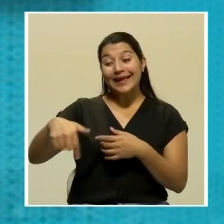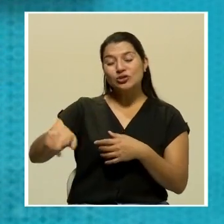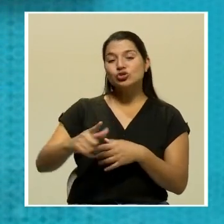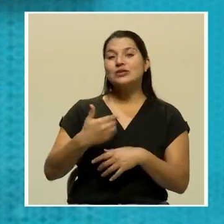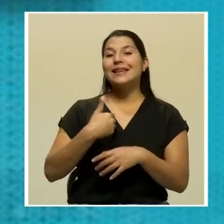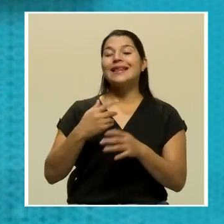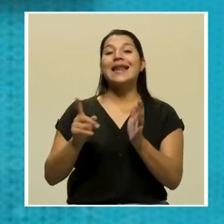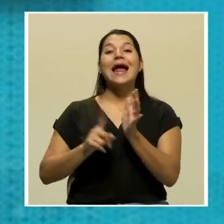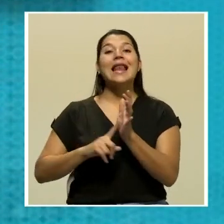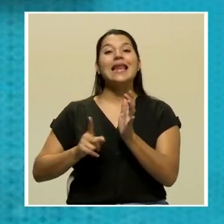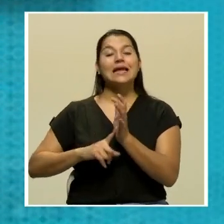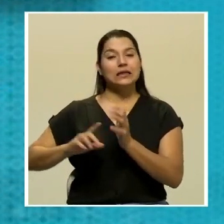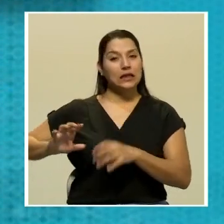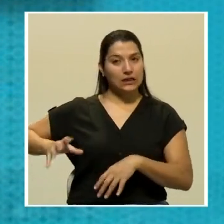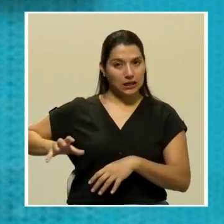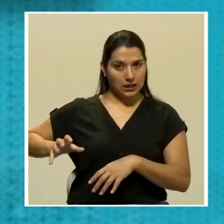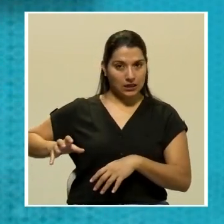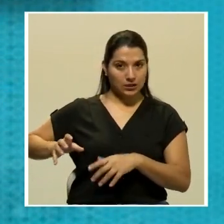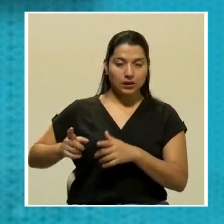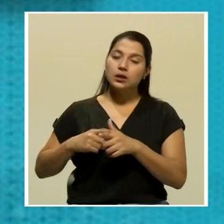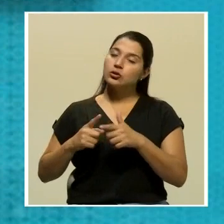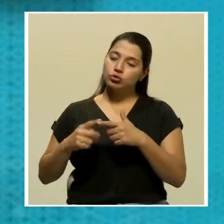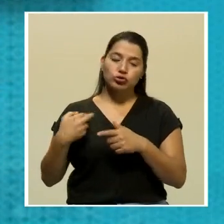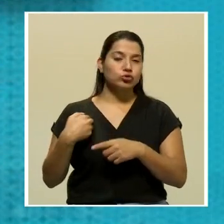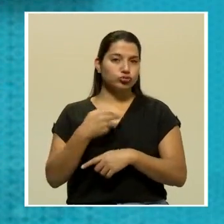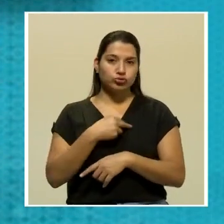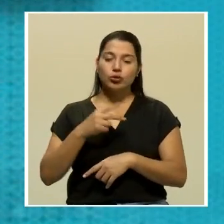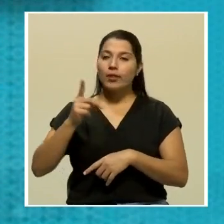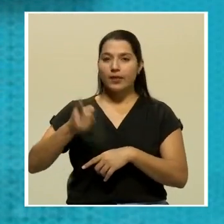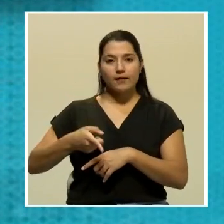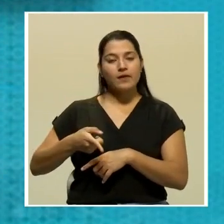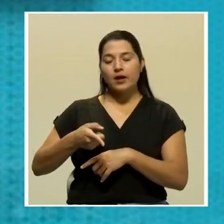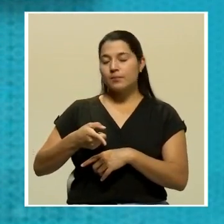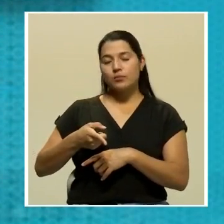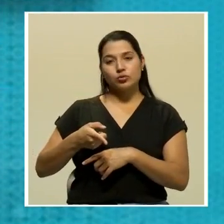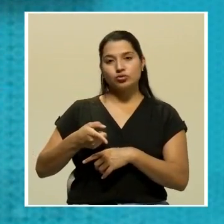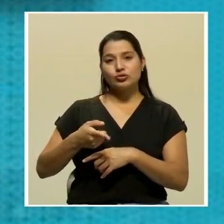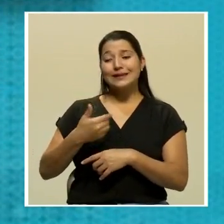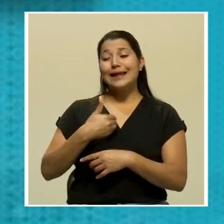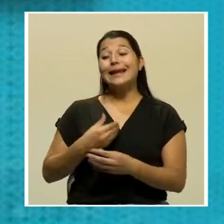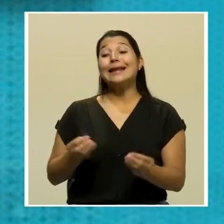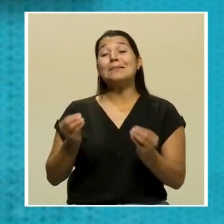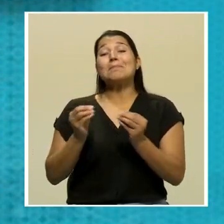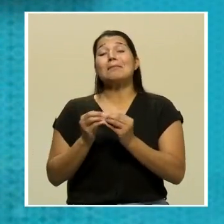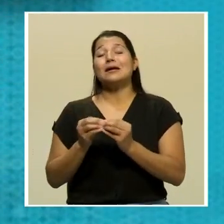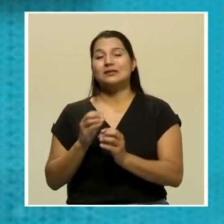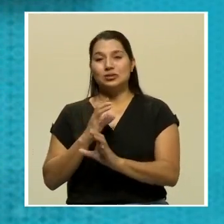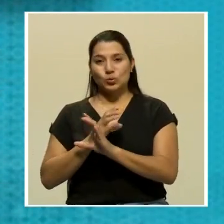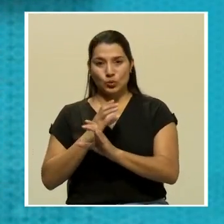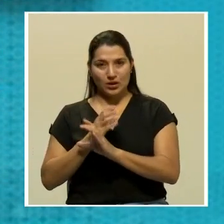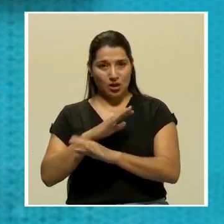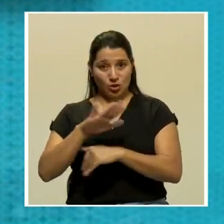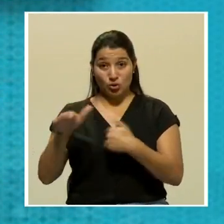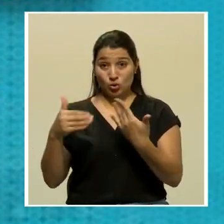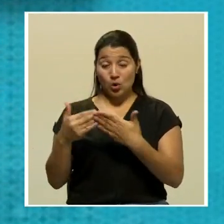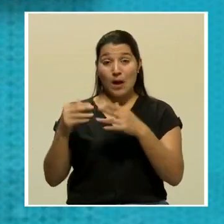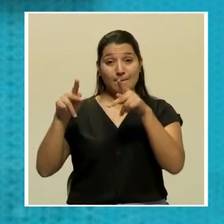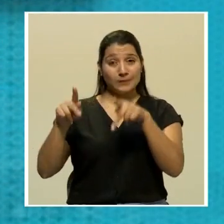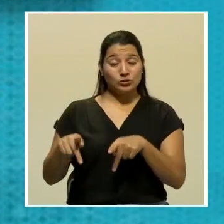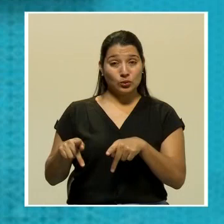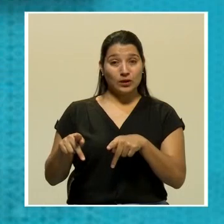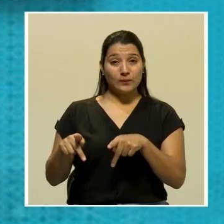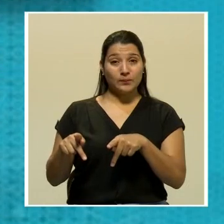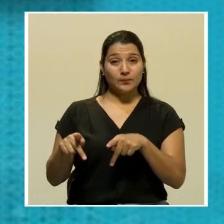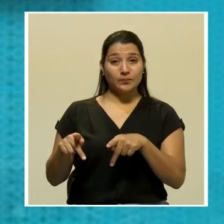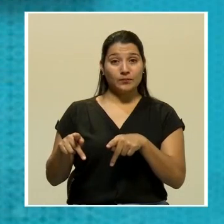naranja, pues debemos de ser aún más cuidadosos todos los ciudadanos y